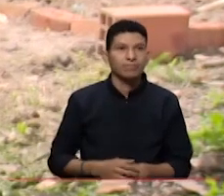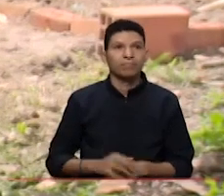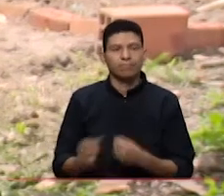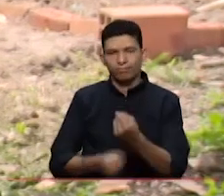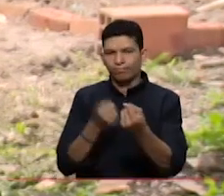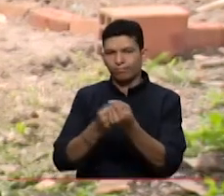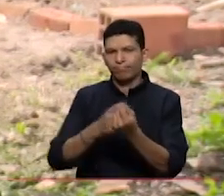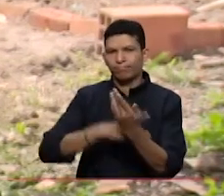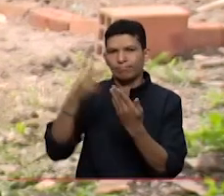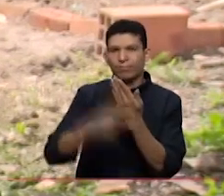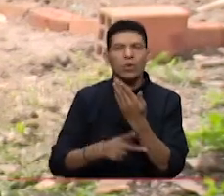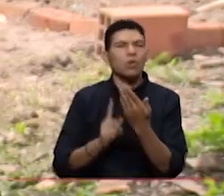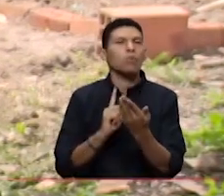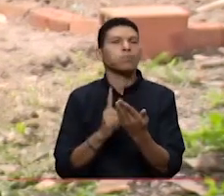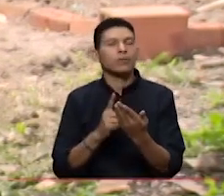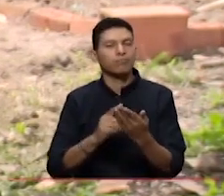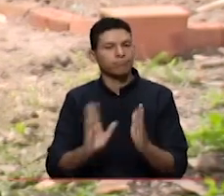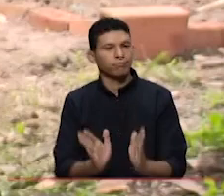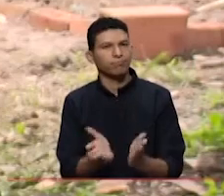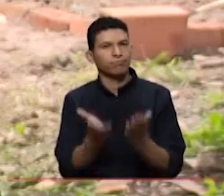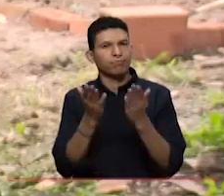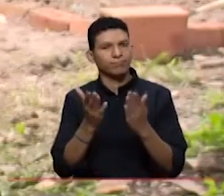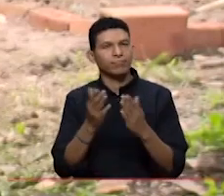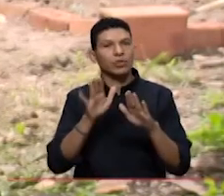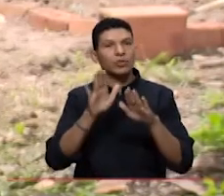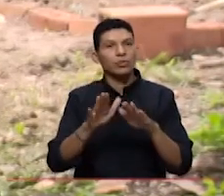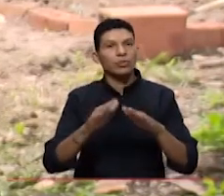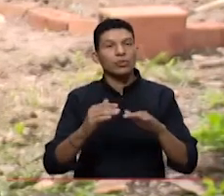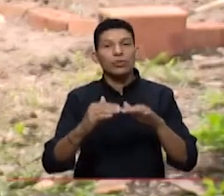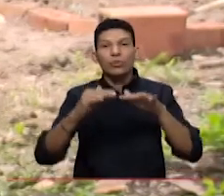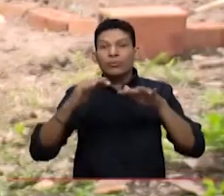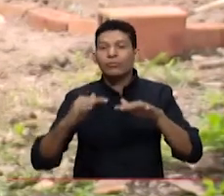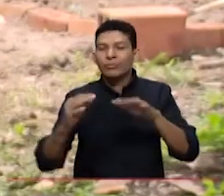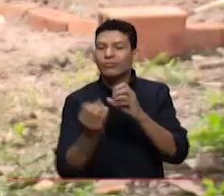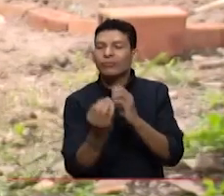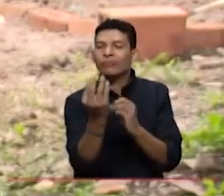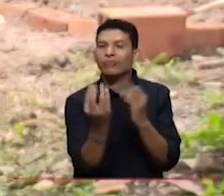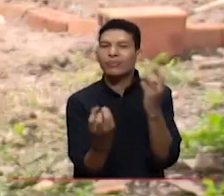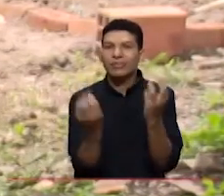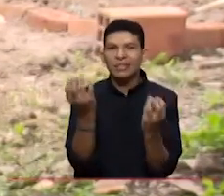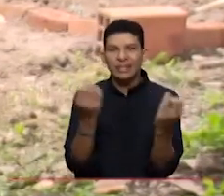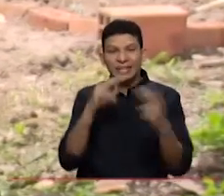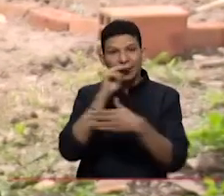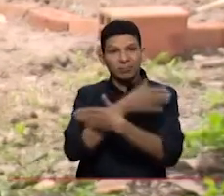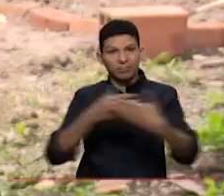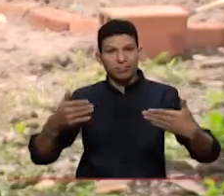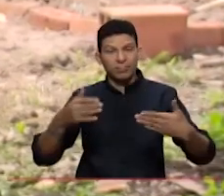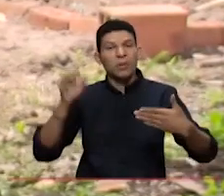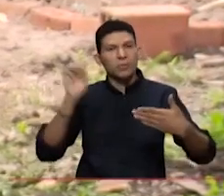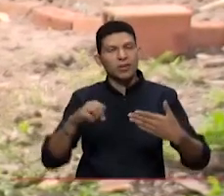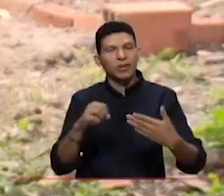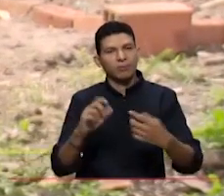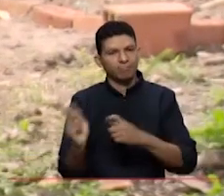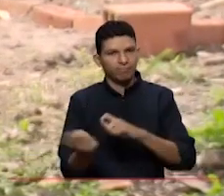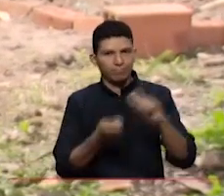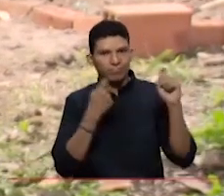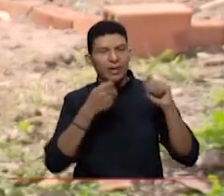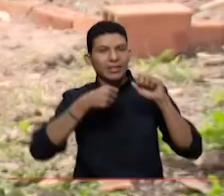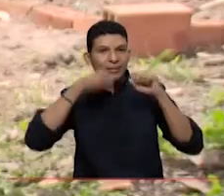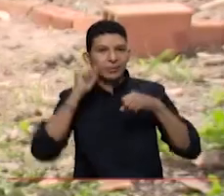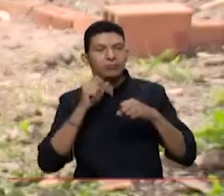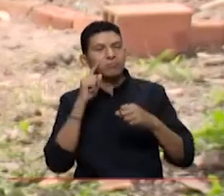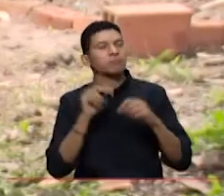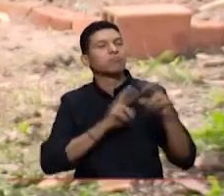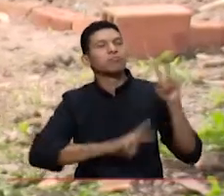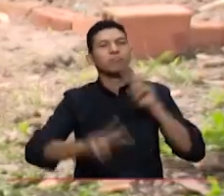proyecto es a través de mejorar esos camilleros que tienen los niños y pretendemos llevarlos al ingenio Rizaralda,